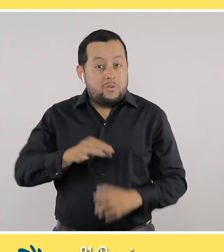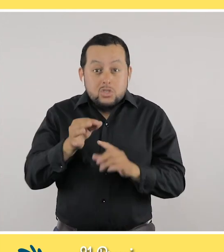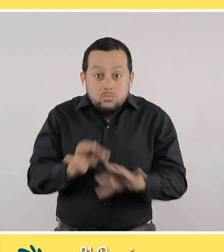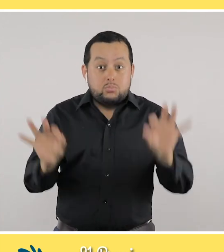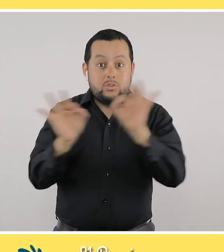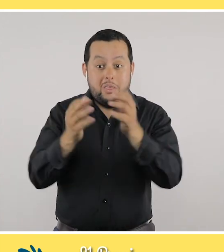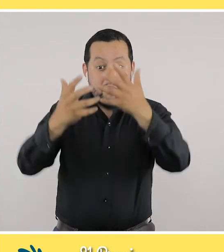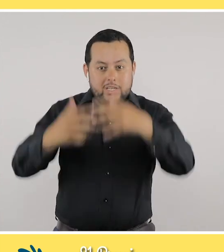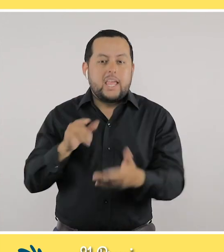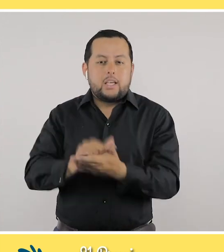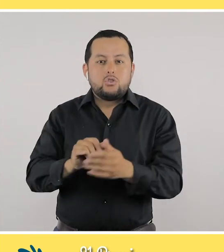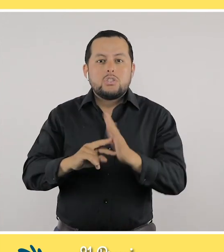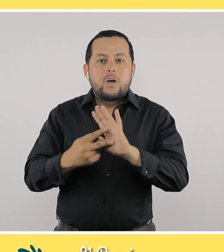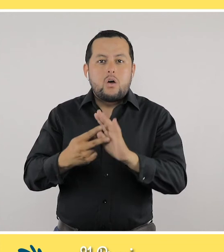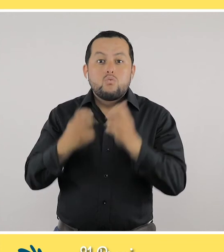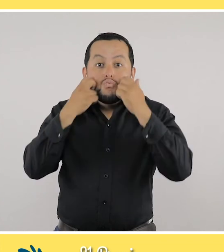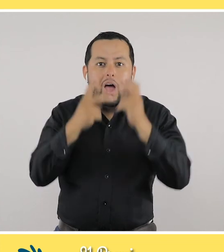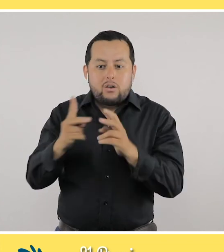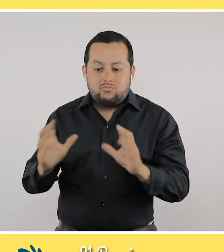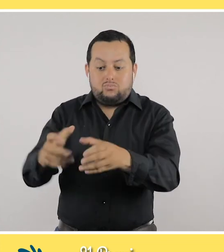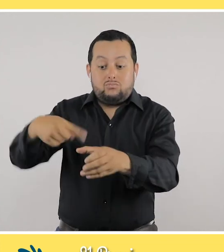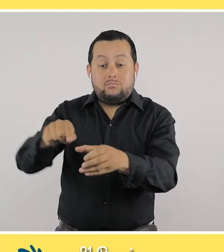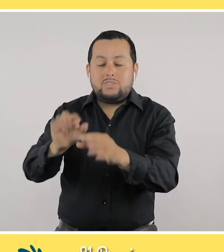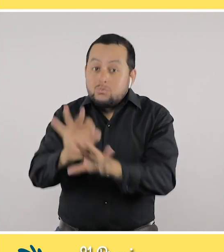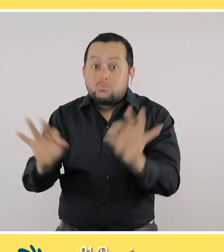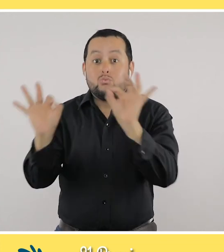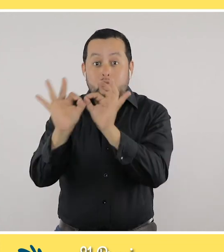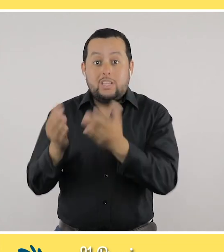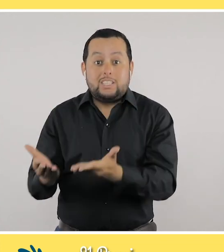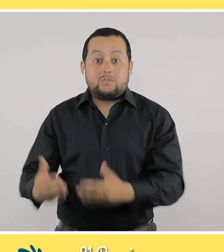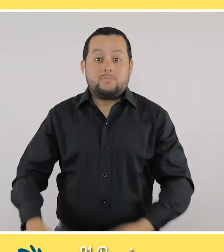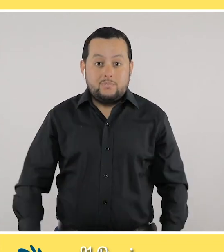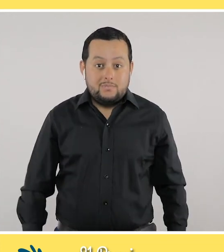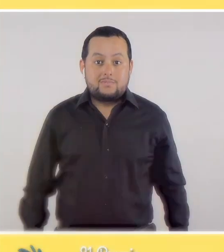¿cierto? Para nosotros lo primordial en esta empresa es ese capital humano.